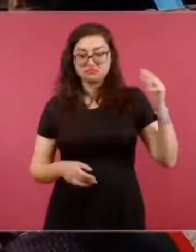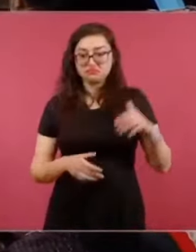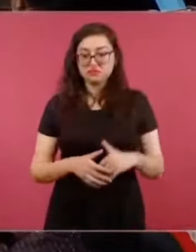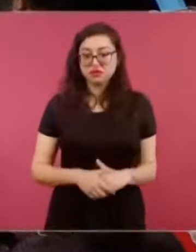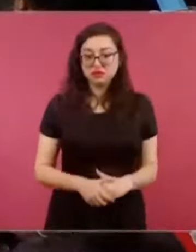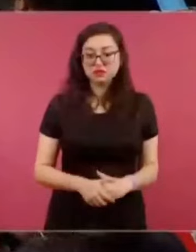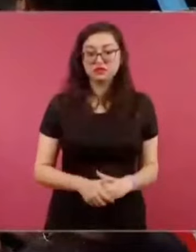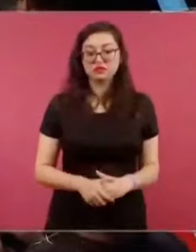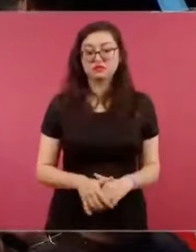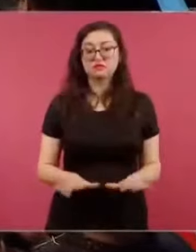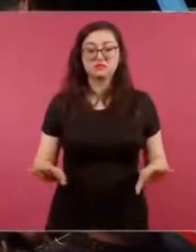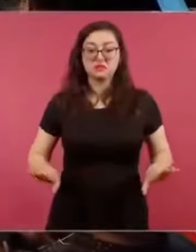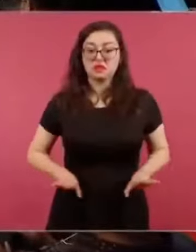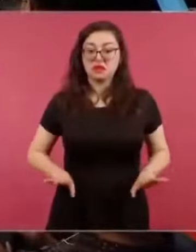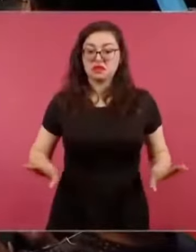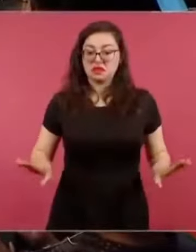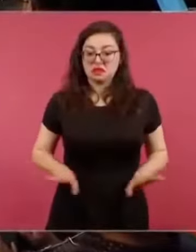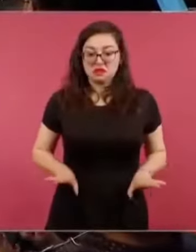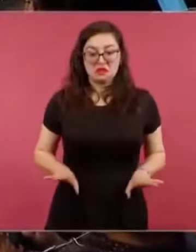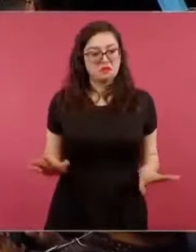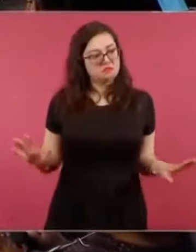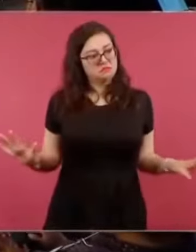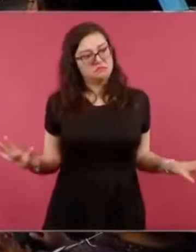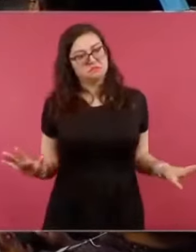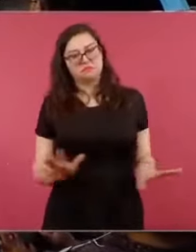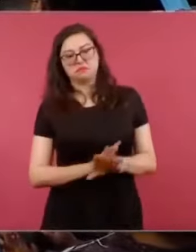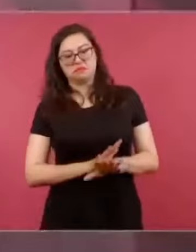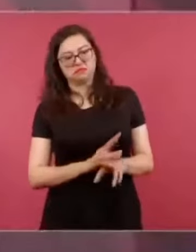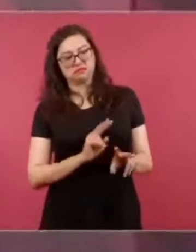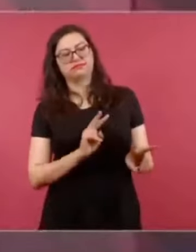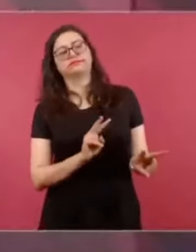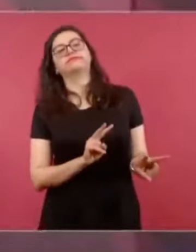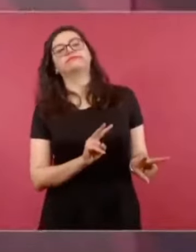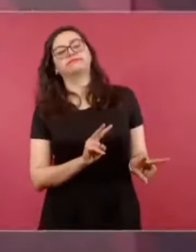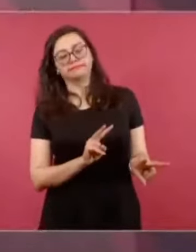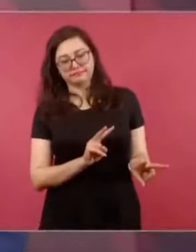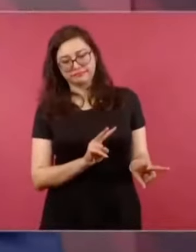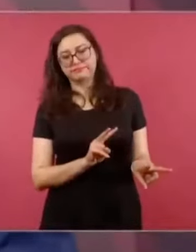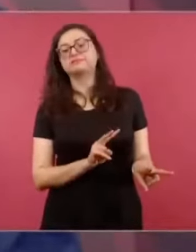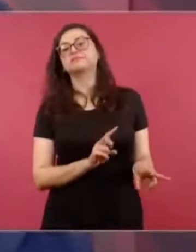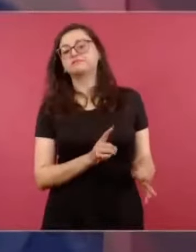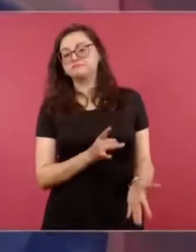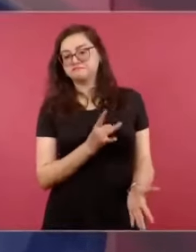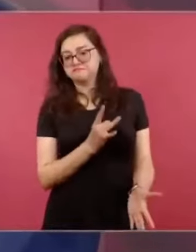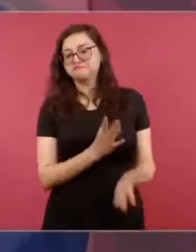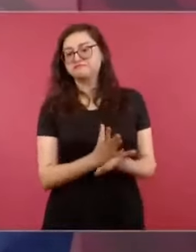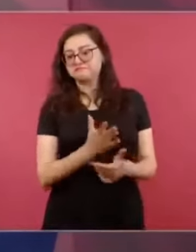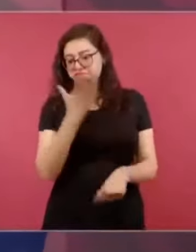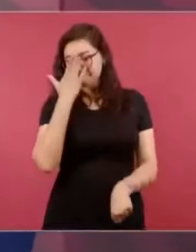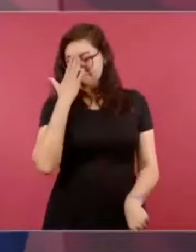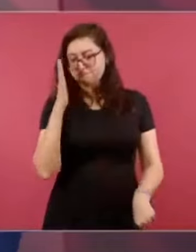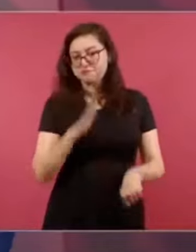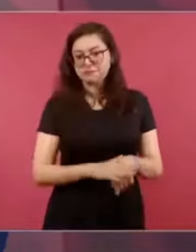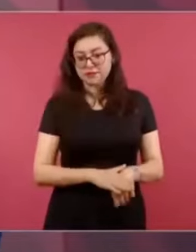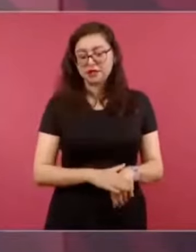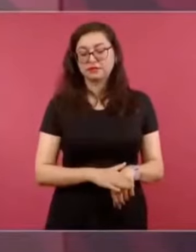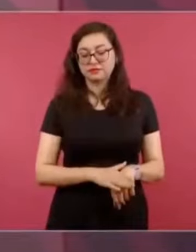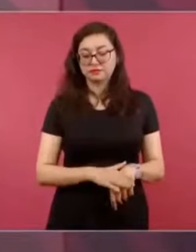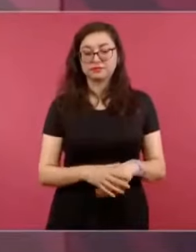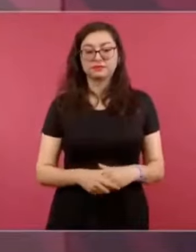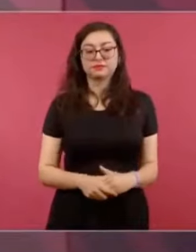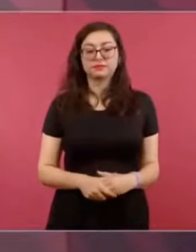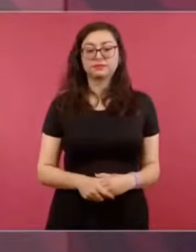ya cambió, ya la gente está más pendiente de todo,